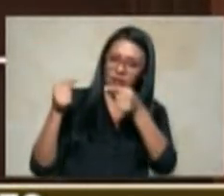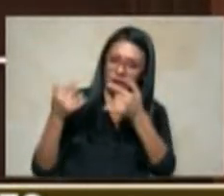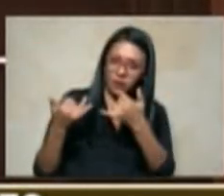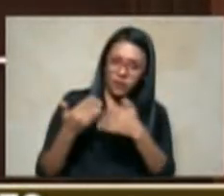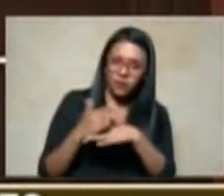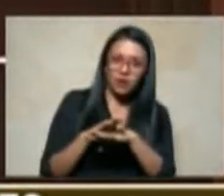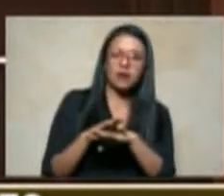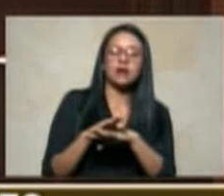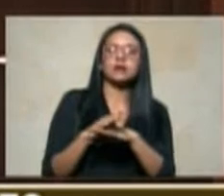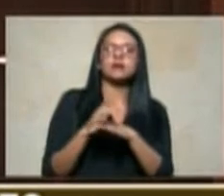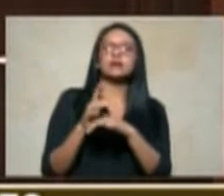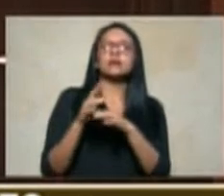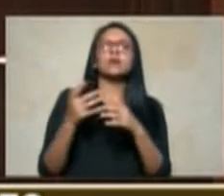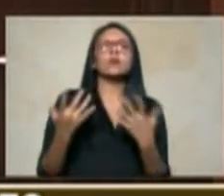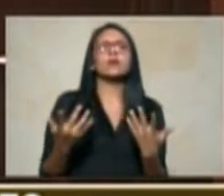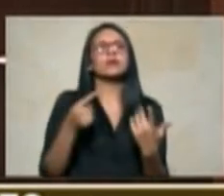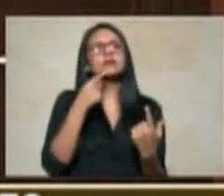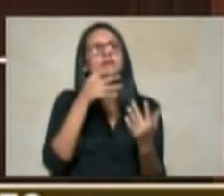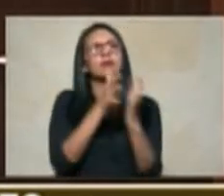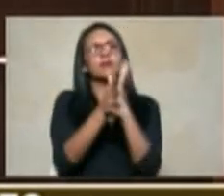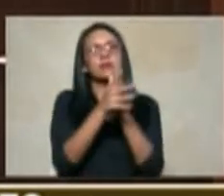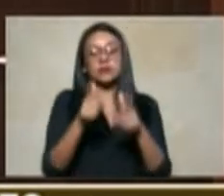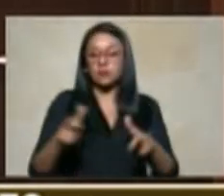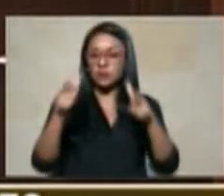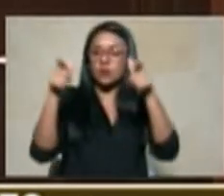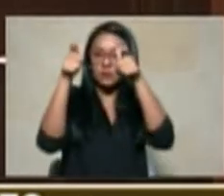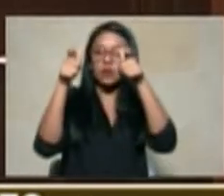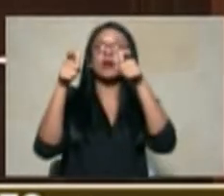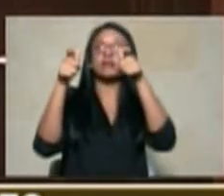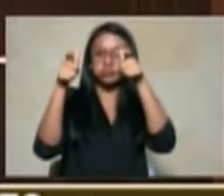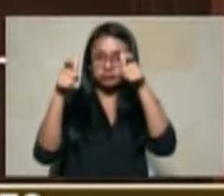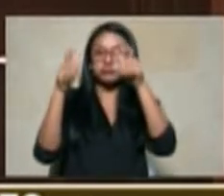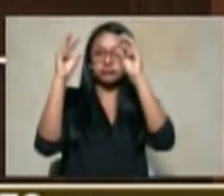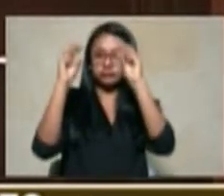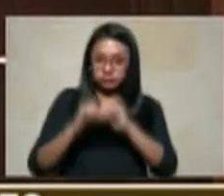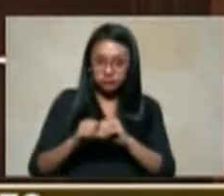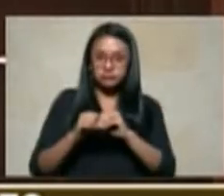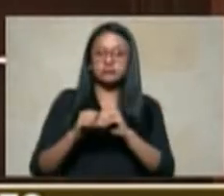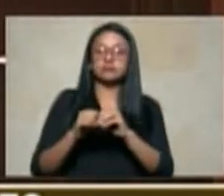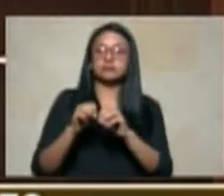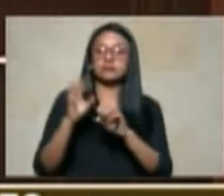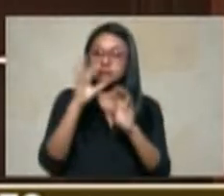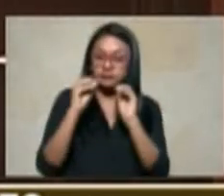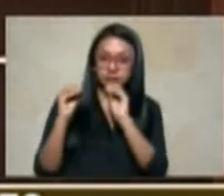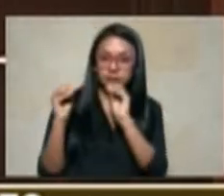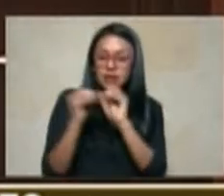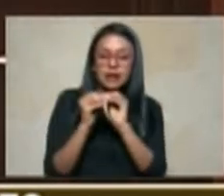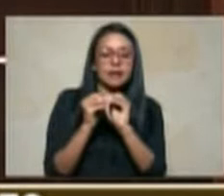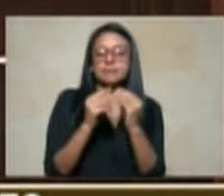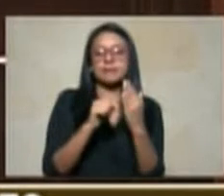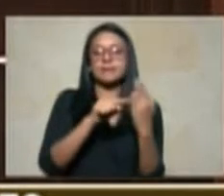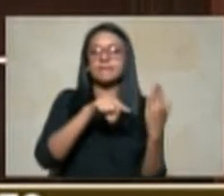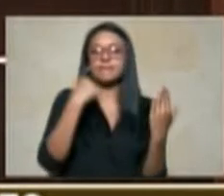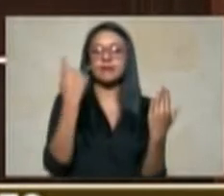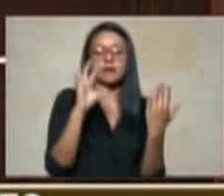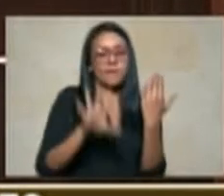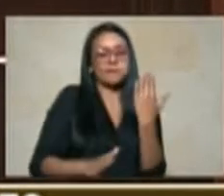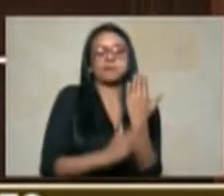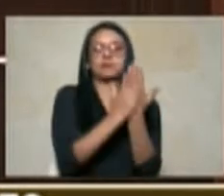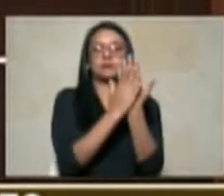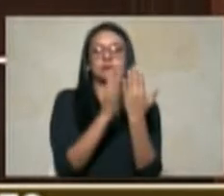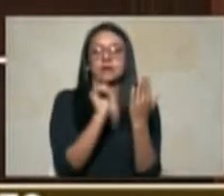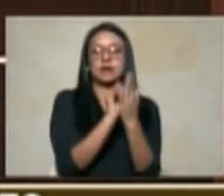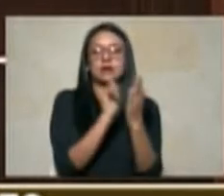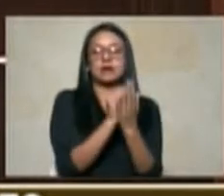si la corte lo determina en su sabiduría un fallo determinante y complementario de la 1448 fallo que